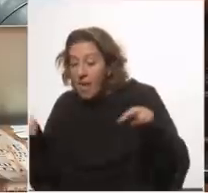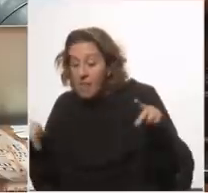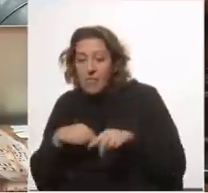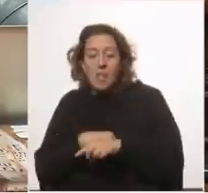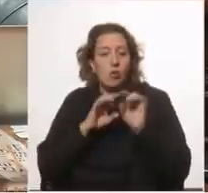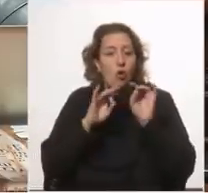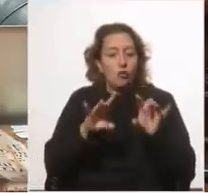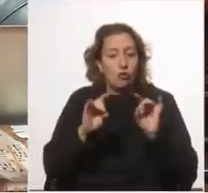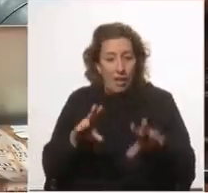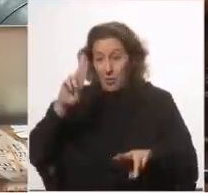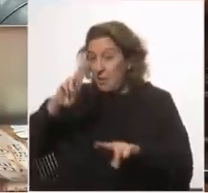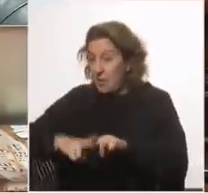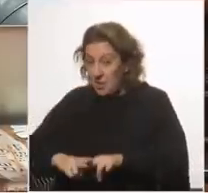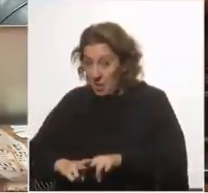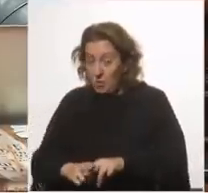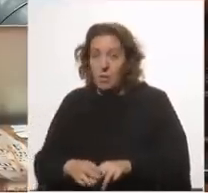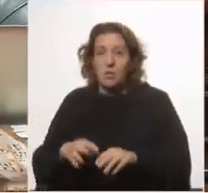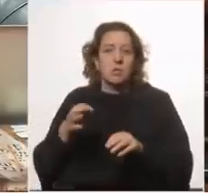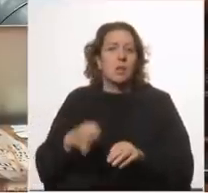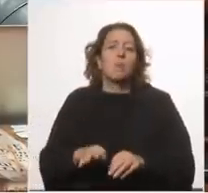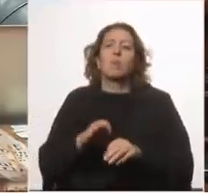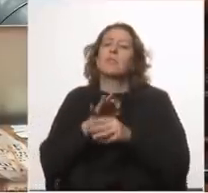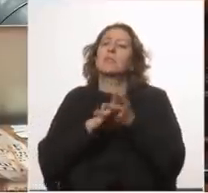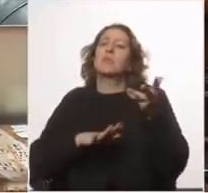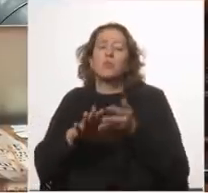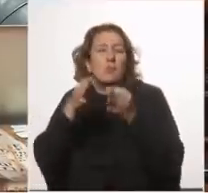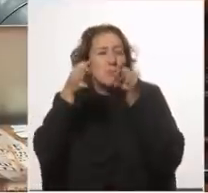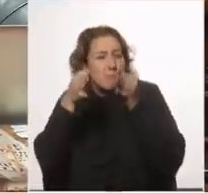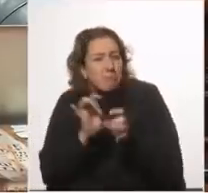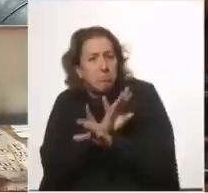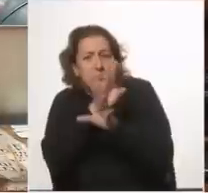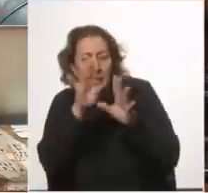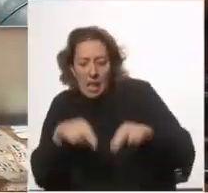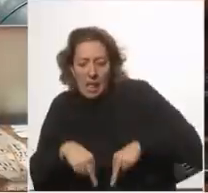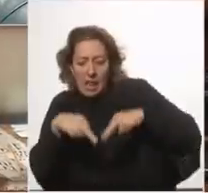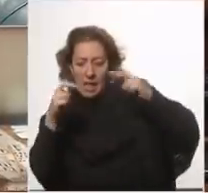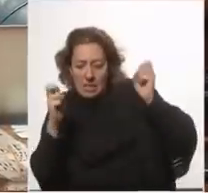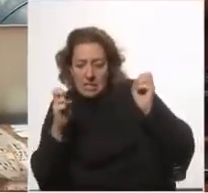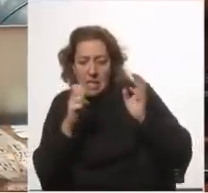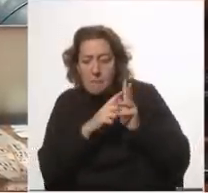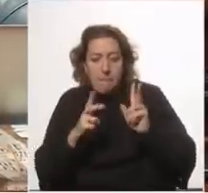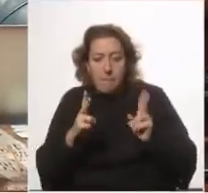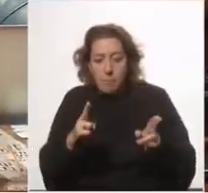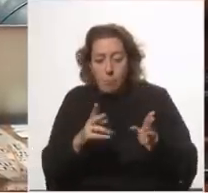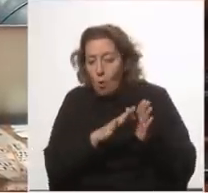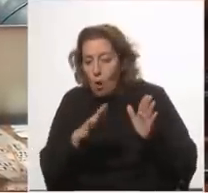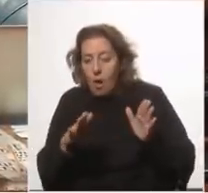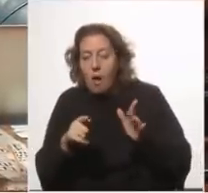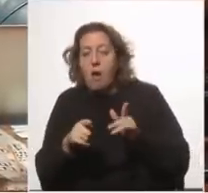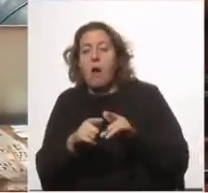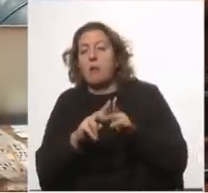sea por los casos puntuales de análisis de esta ola bifásica tanto en su primer fase como en su segunda